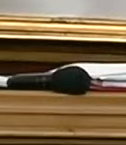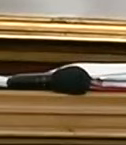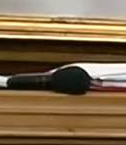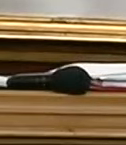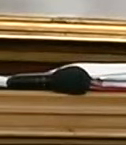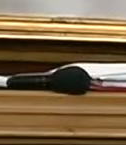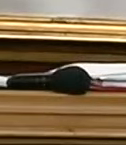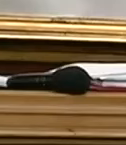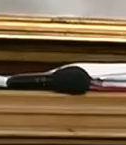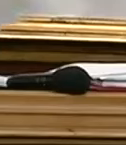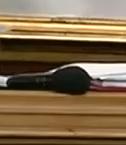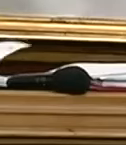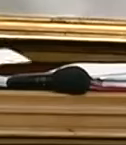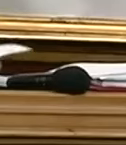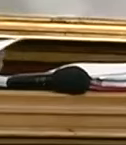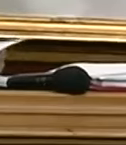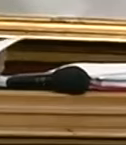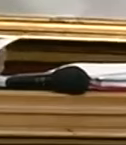Segunda